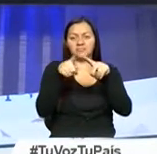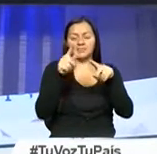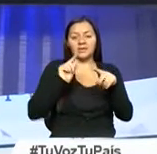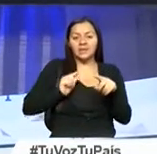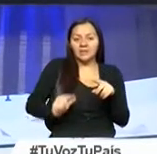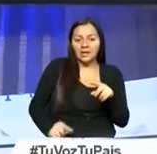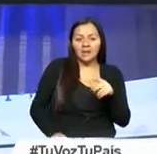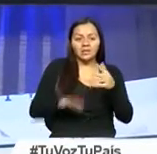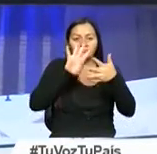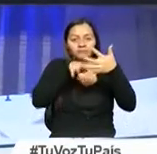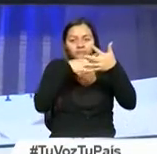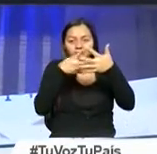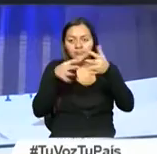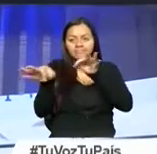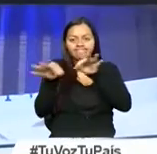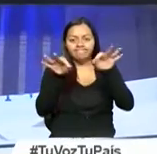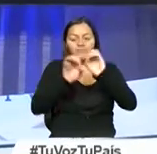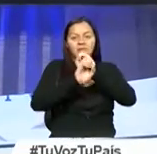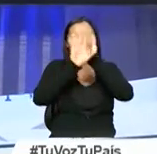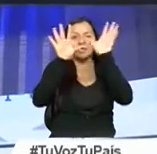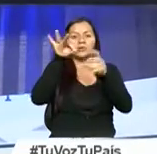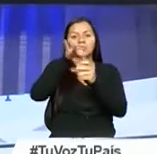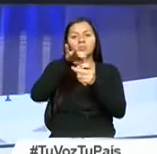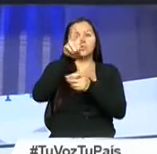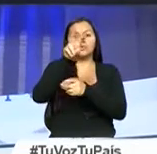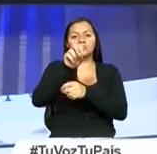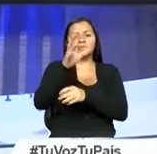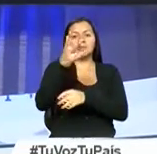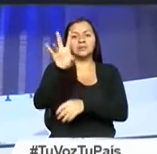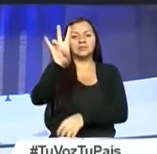despejar dudas sobre las votaciones de 2017.